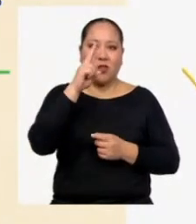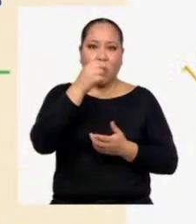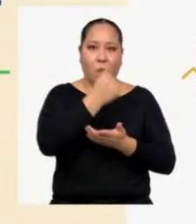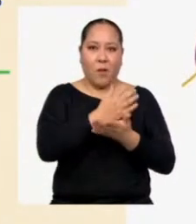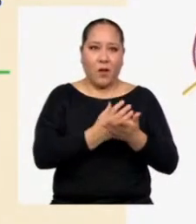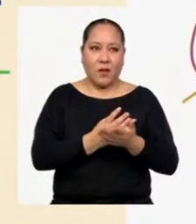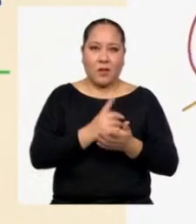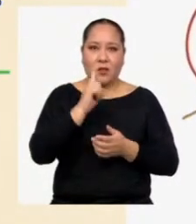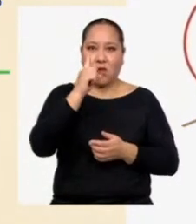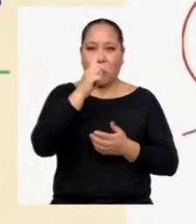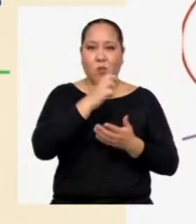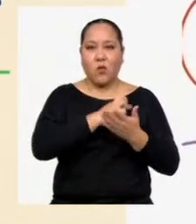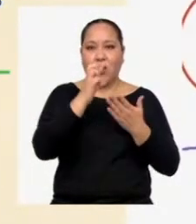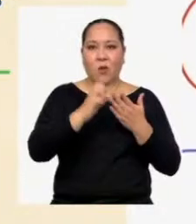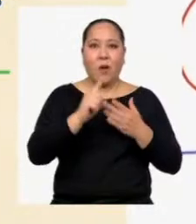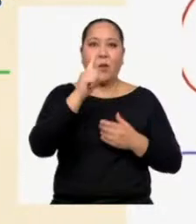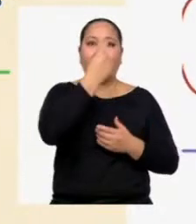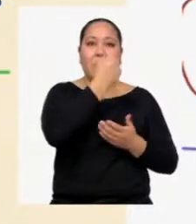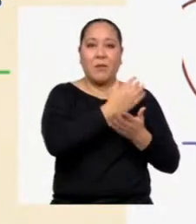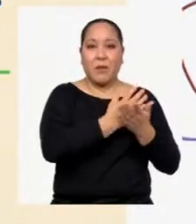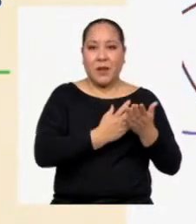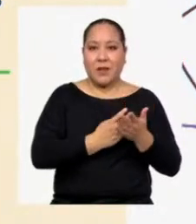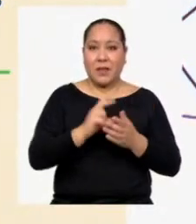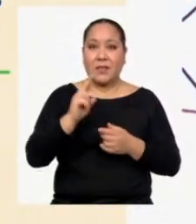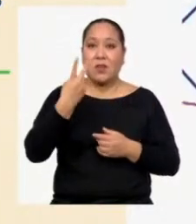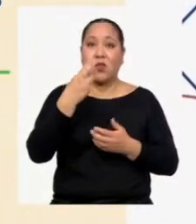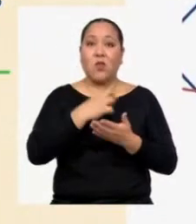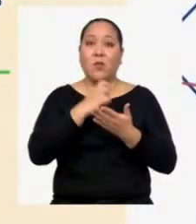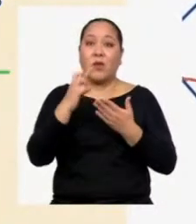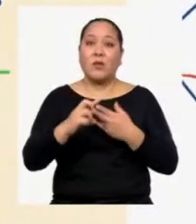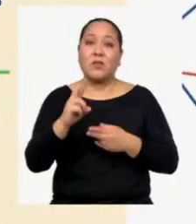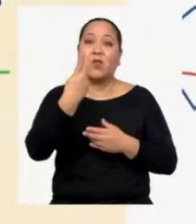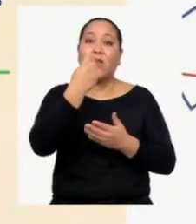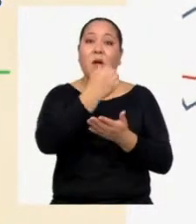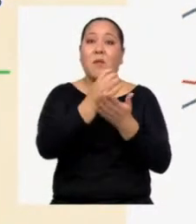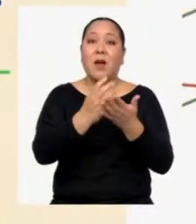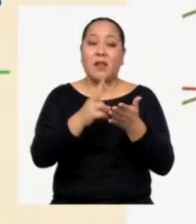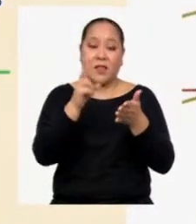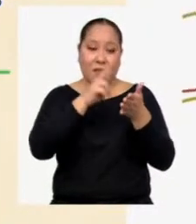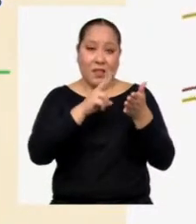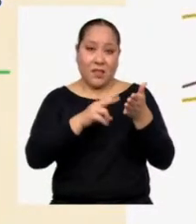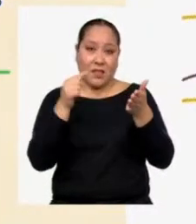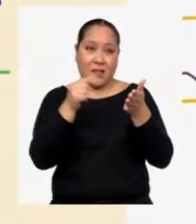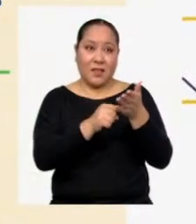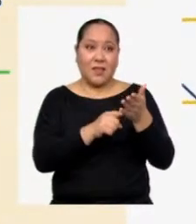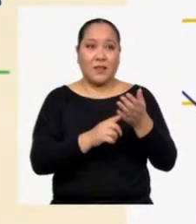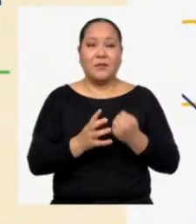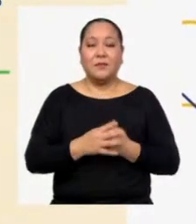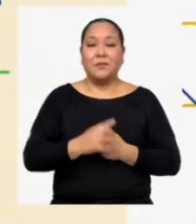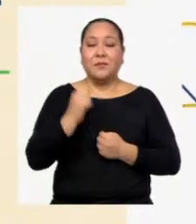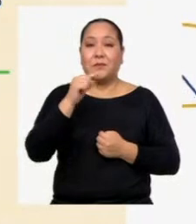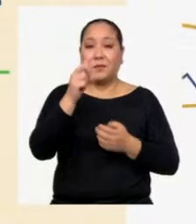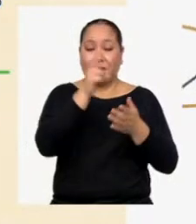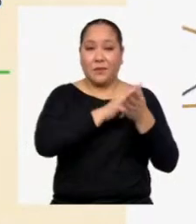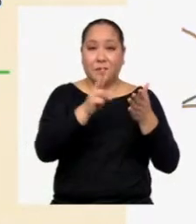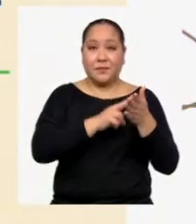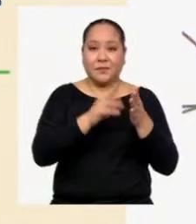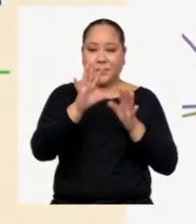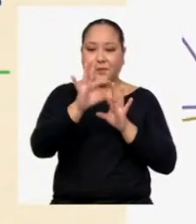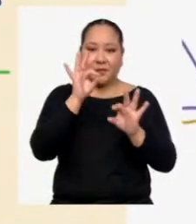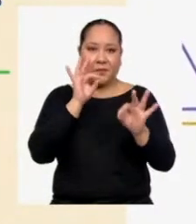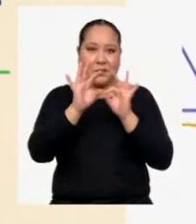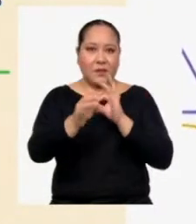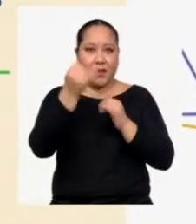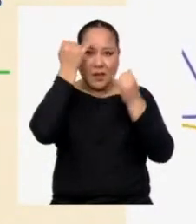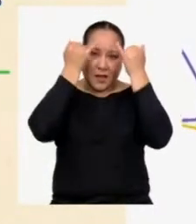dos. En un programa vimos la parte 1 y en el otro la segunda parte. De esa lectura extrajimos